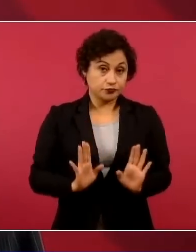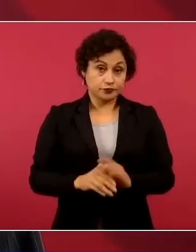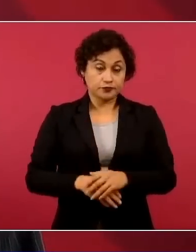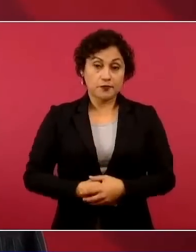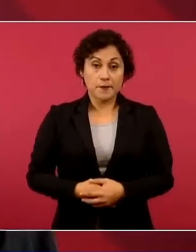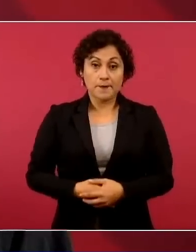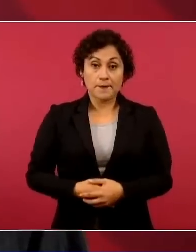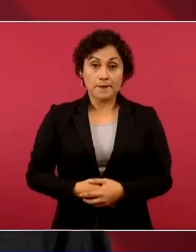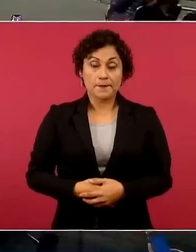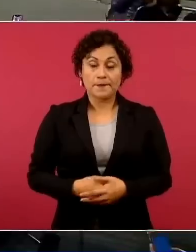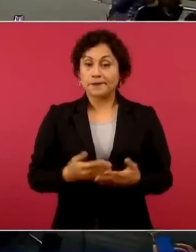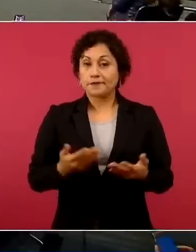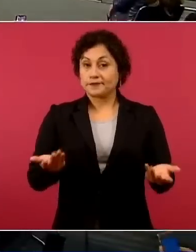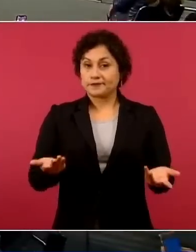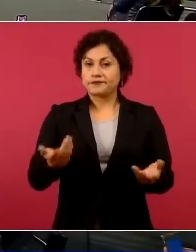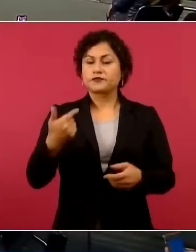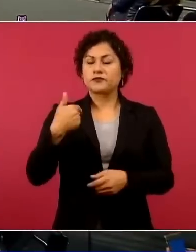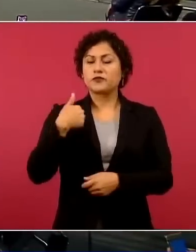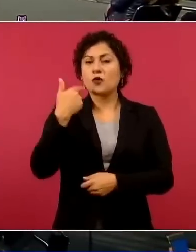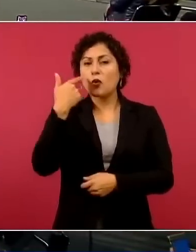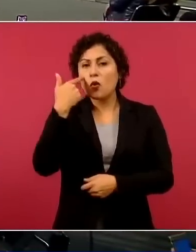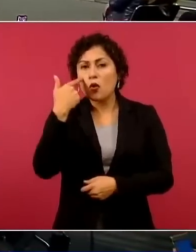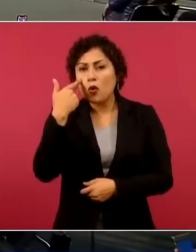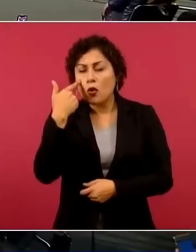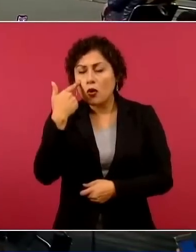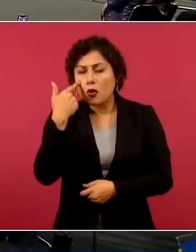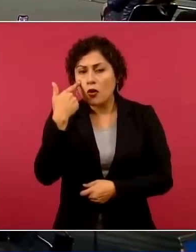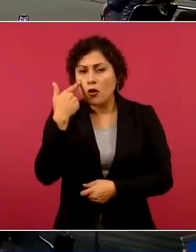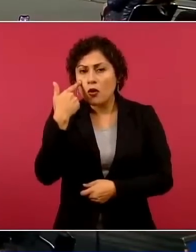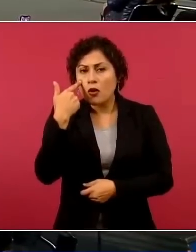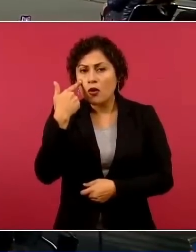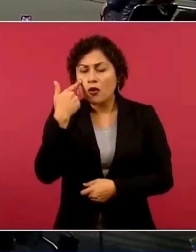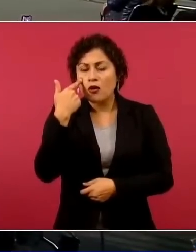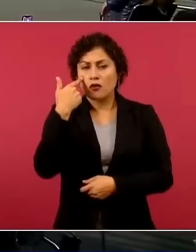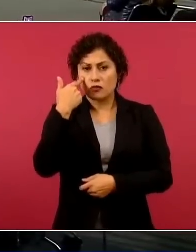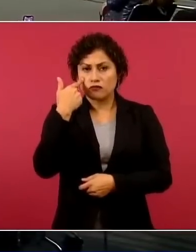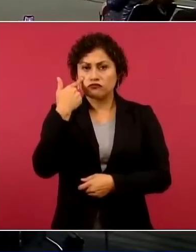Esto está yo viendo que para defender esto,